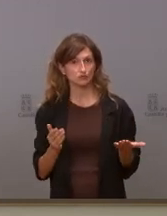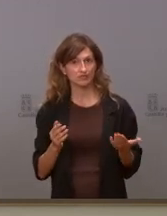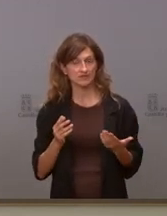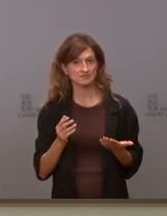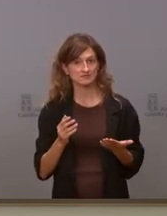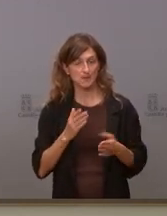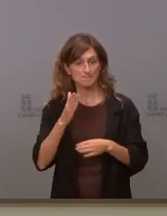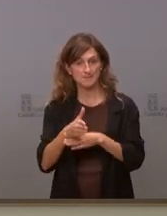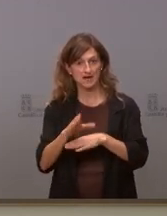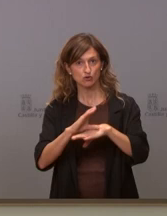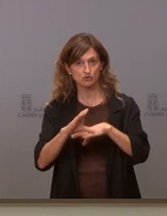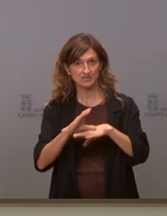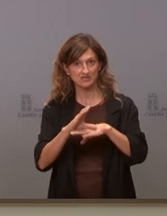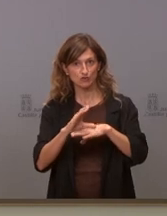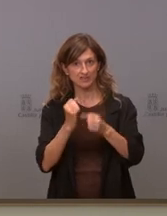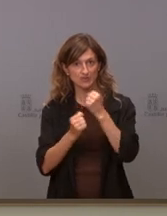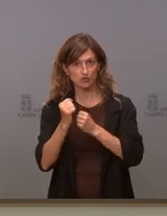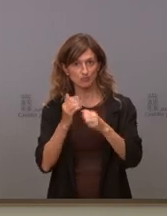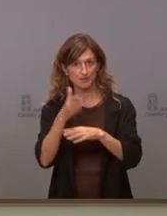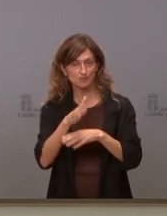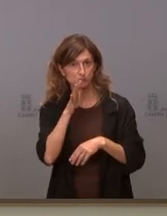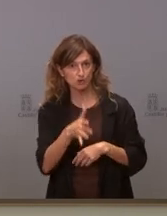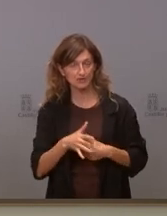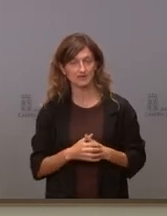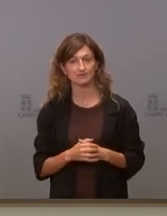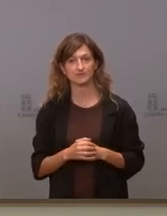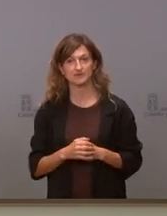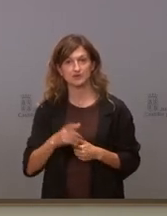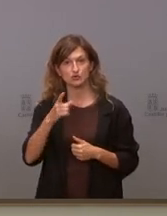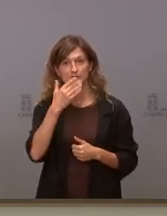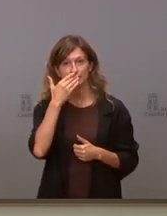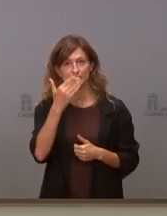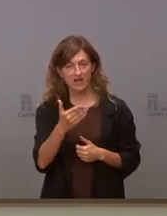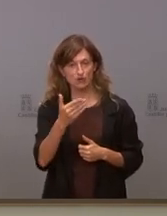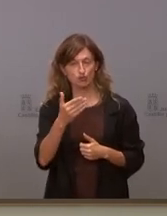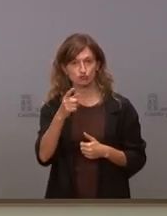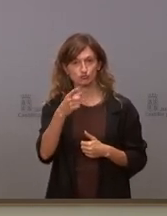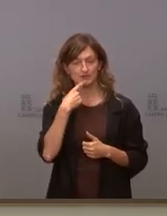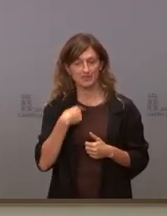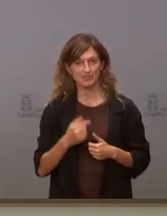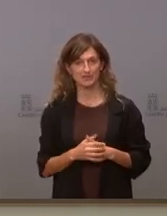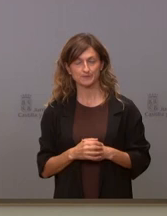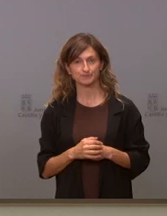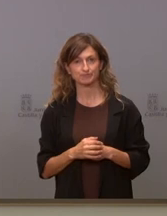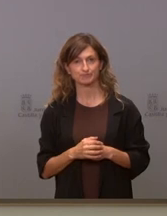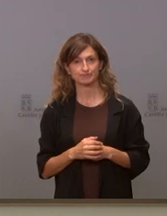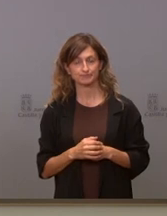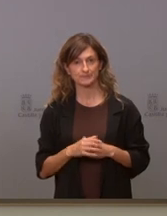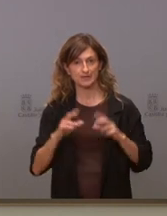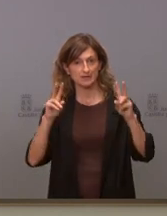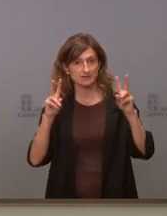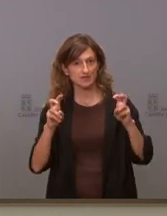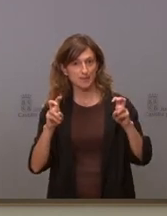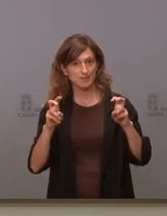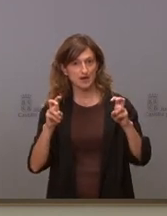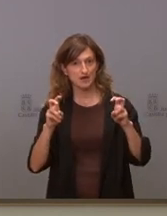consejero de Economía y si siendo francos tal y como ha dicho si es más una cuestión de